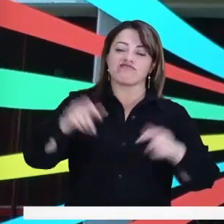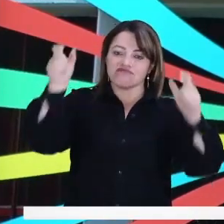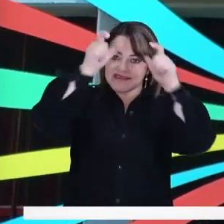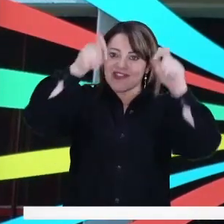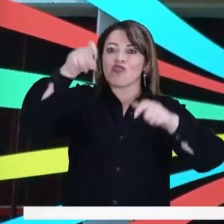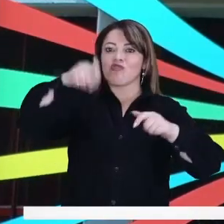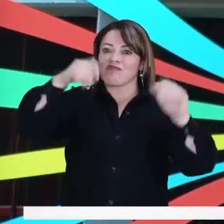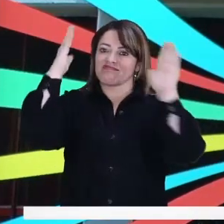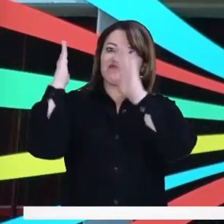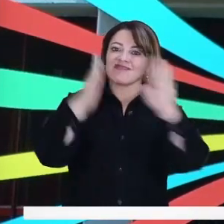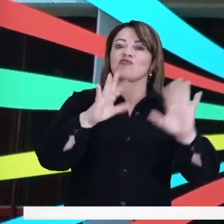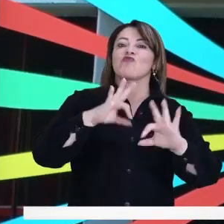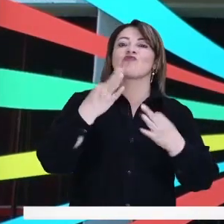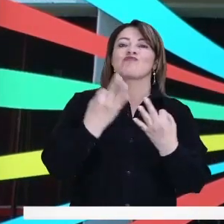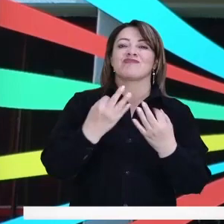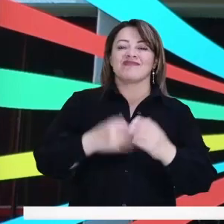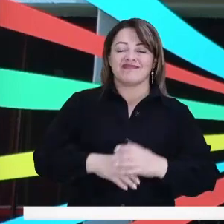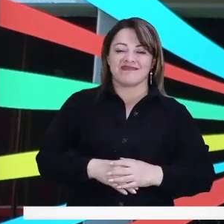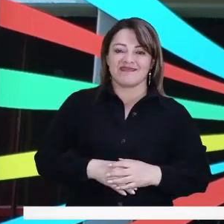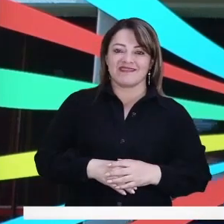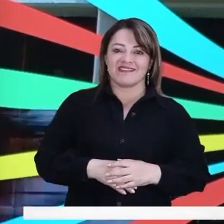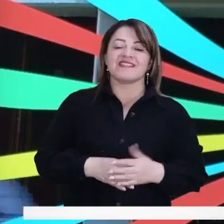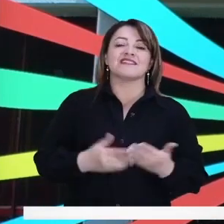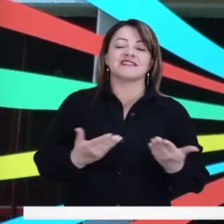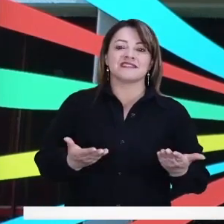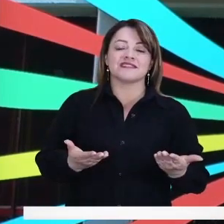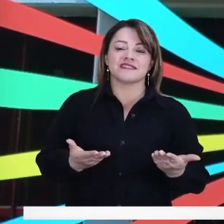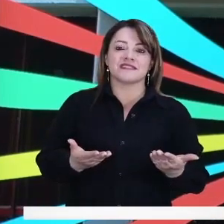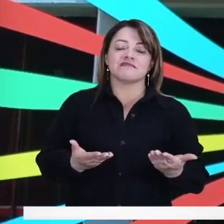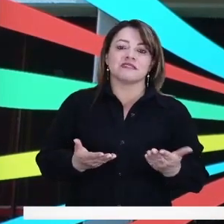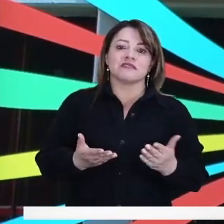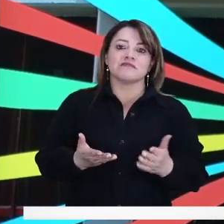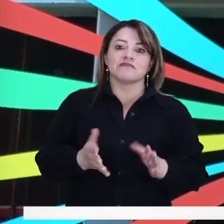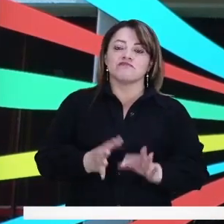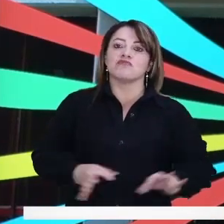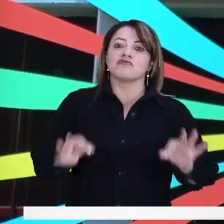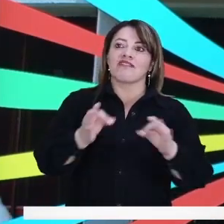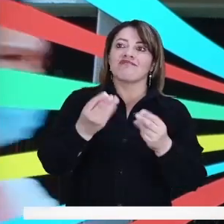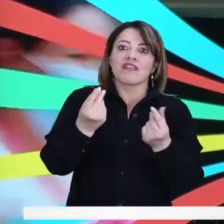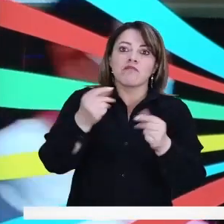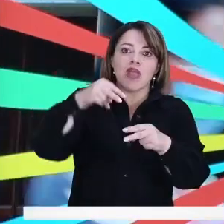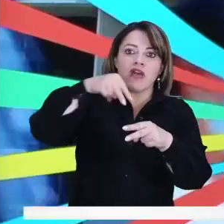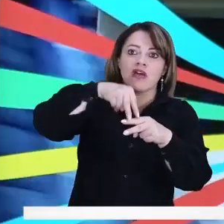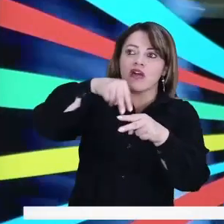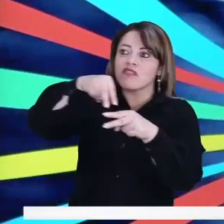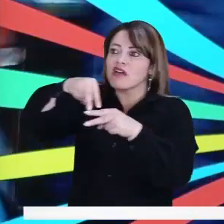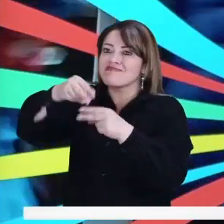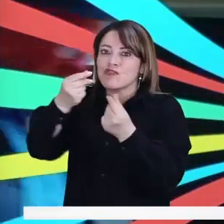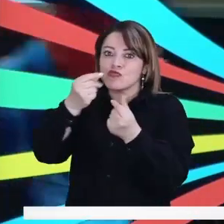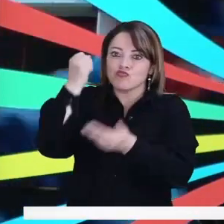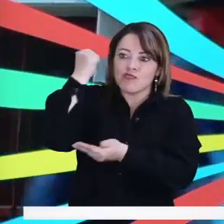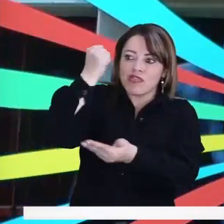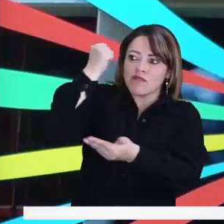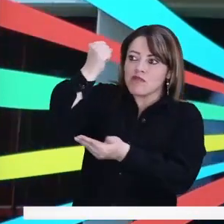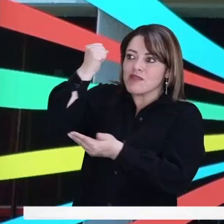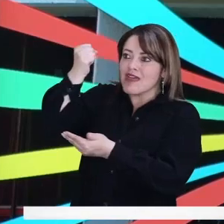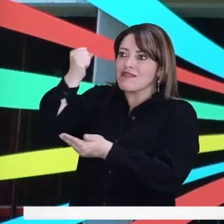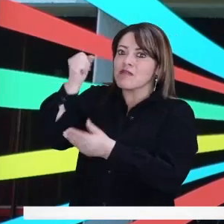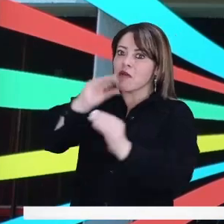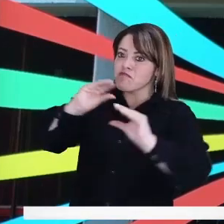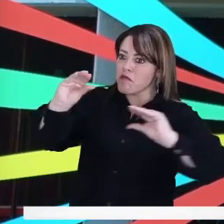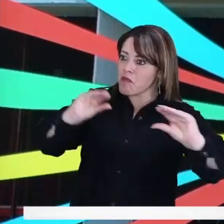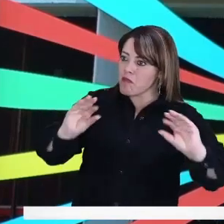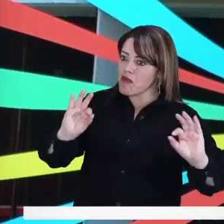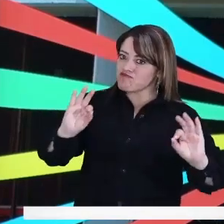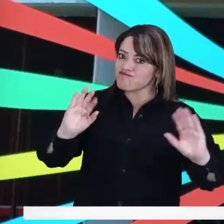ponerse al servicio de las familias y ubicarlos el mayor componente de recursos económicos para